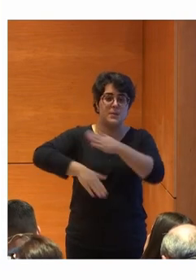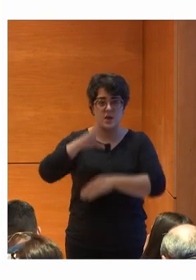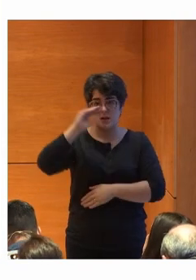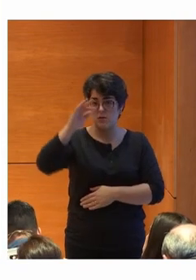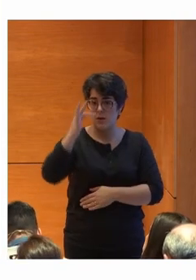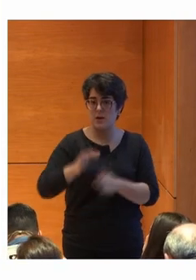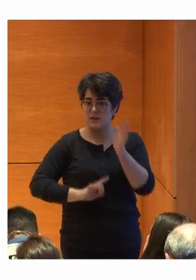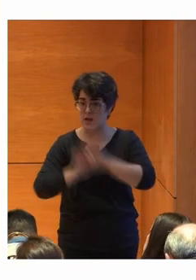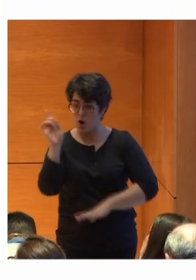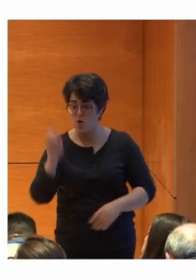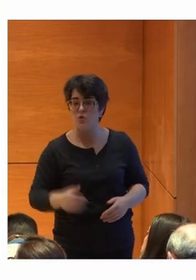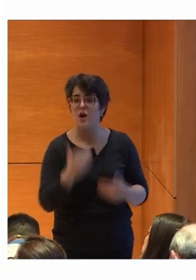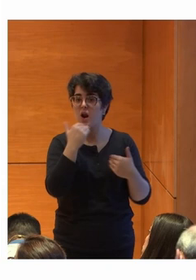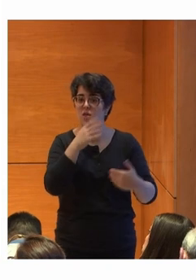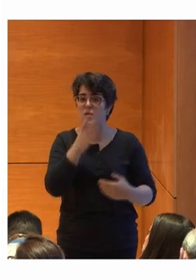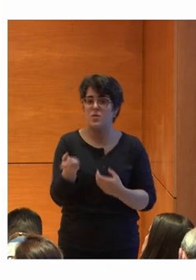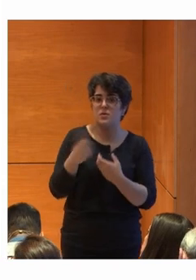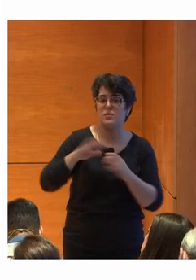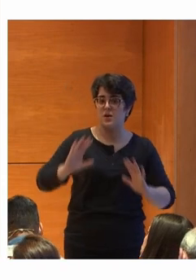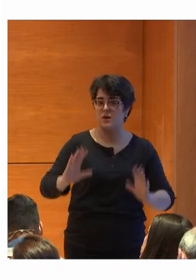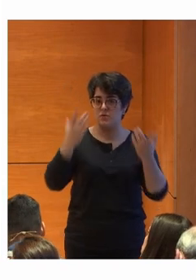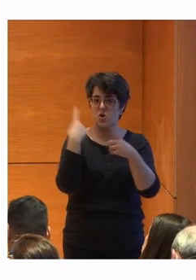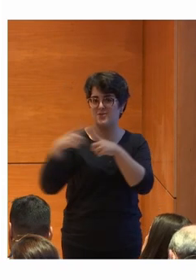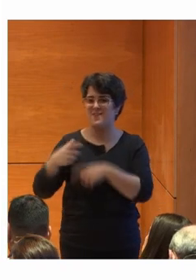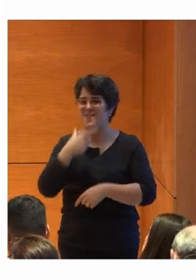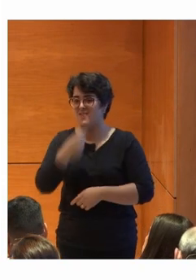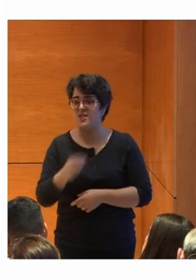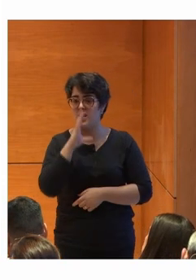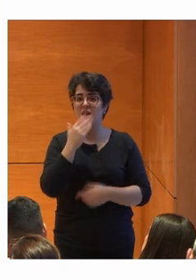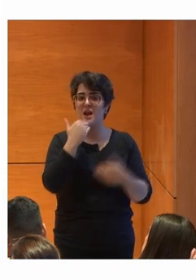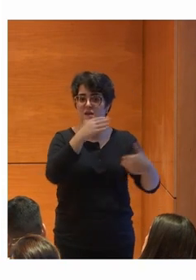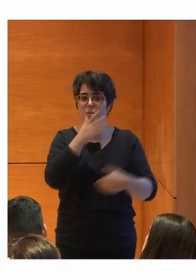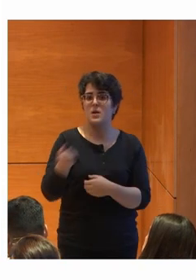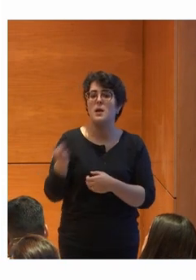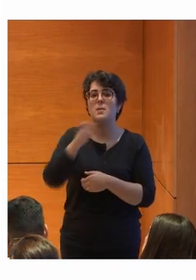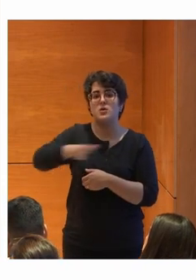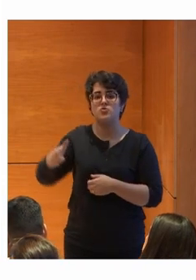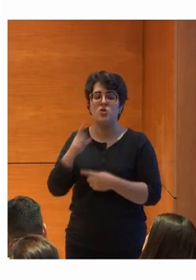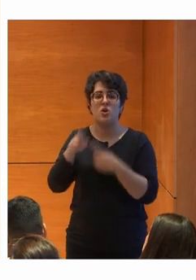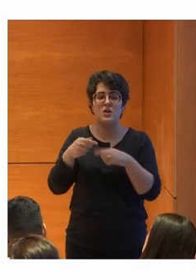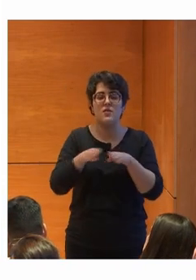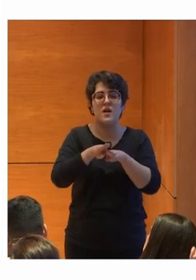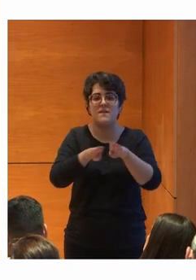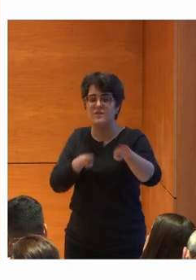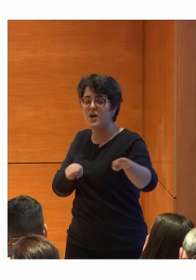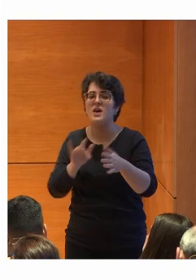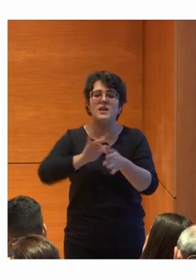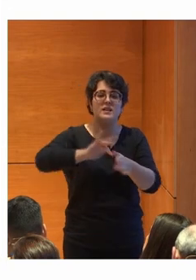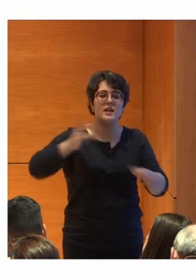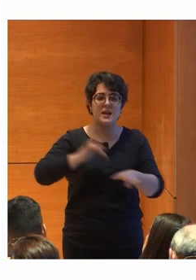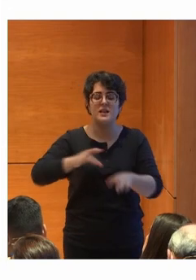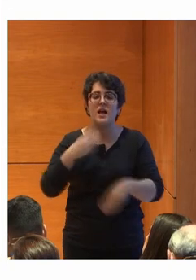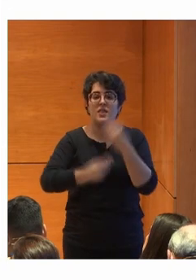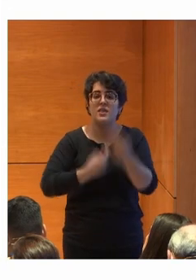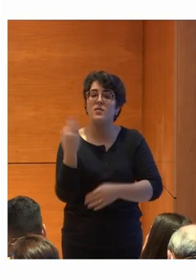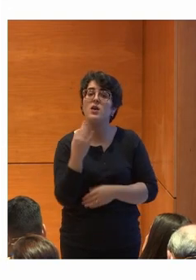desarrollo. Gracias por sumaros a la revolución de lo fácil. Gracias por ser personas que queréis vencer a la brecha digital desarrollando